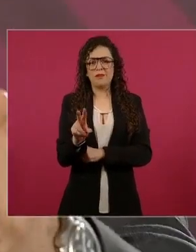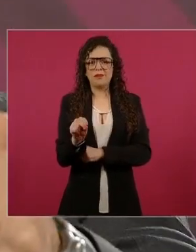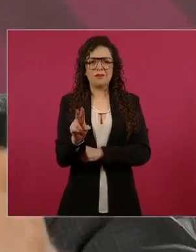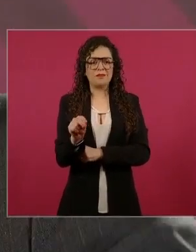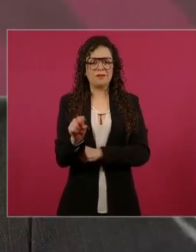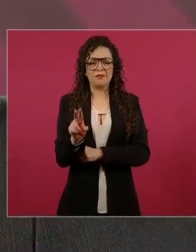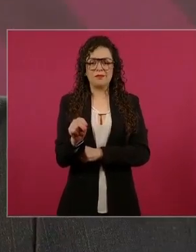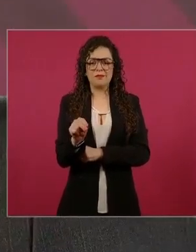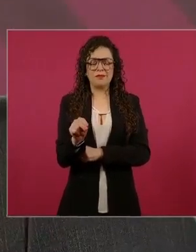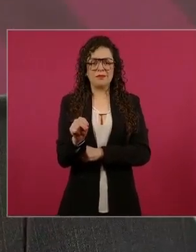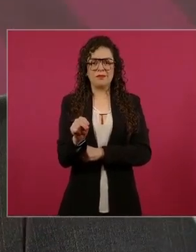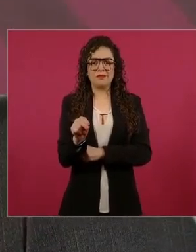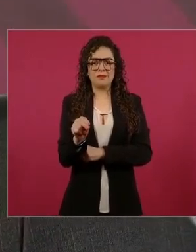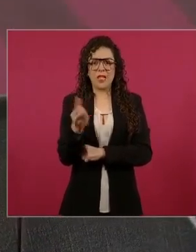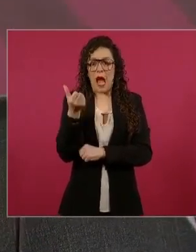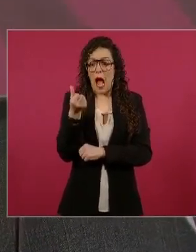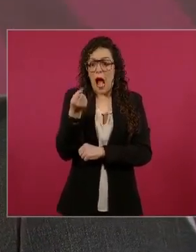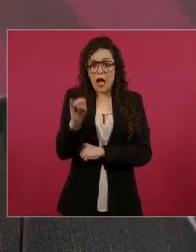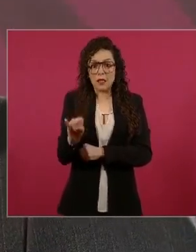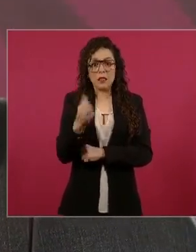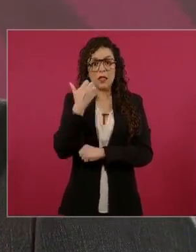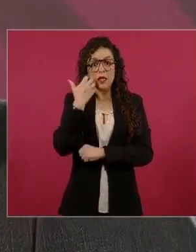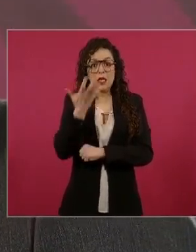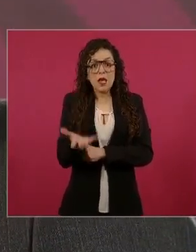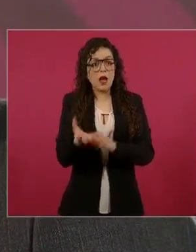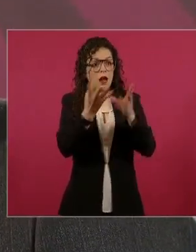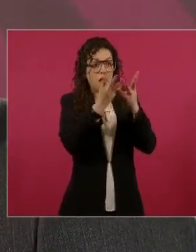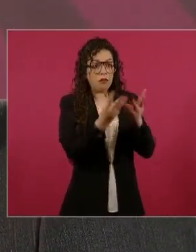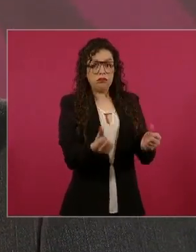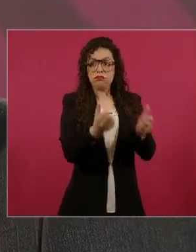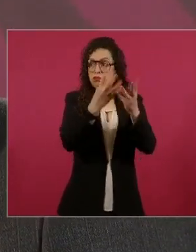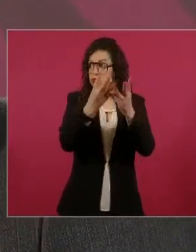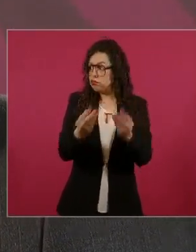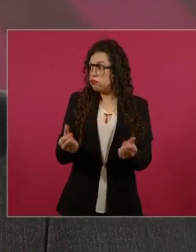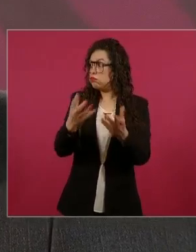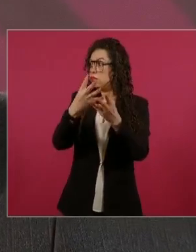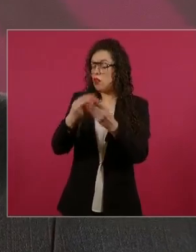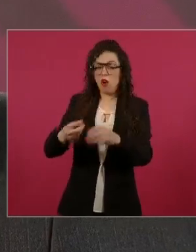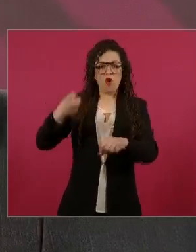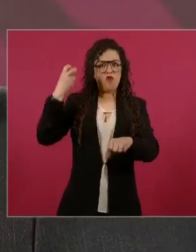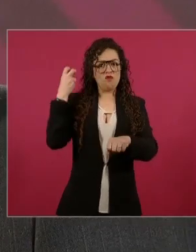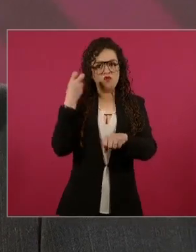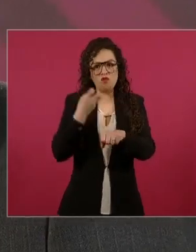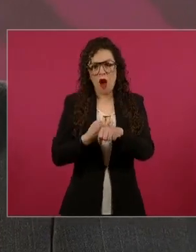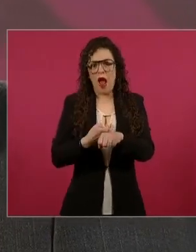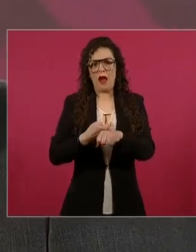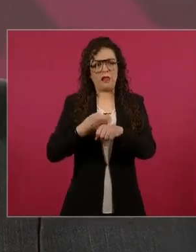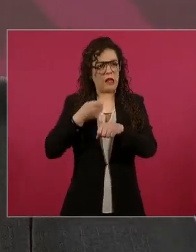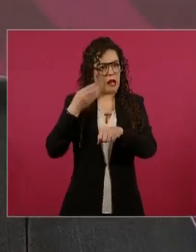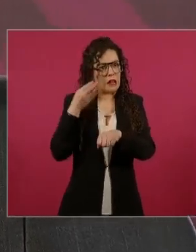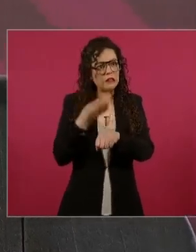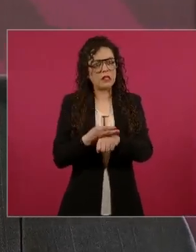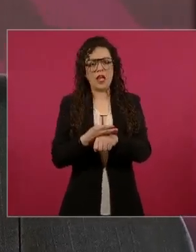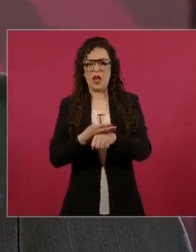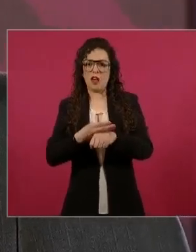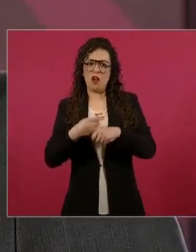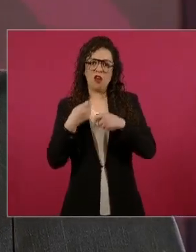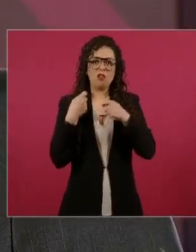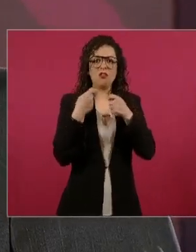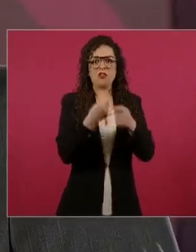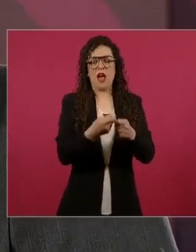Y querer resolver todo con medidas coercitivas, con leyes más severas, con cárceles.